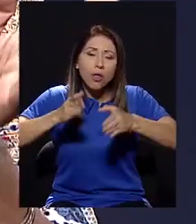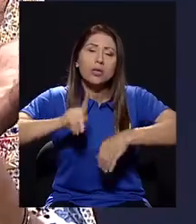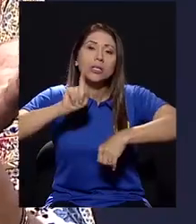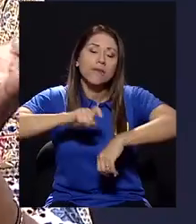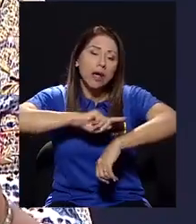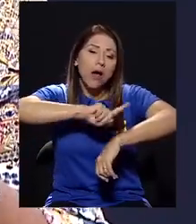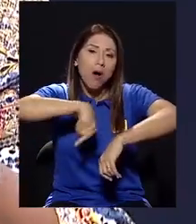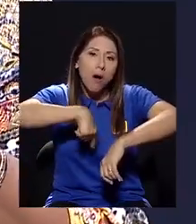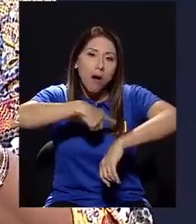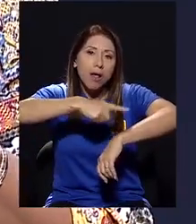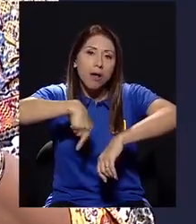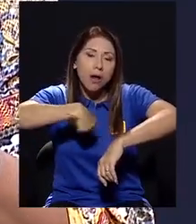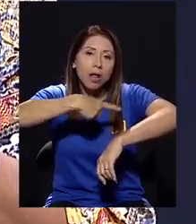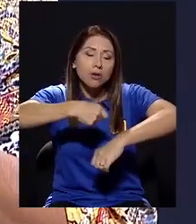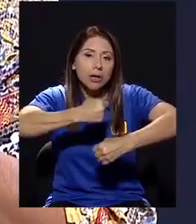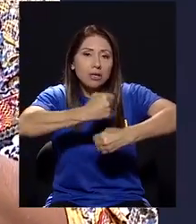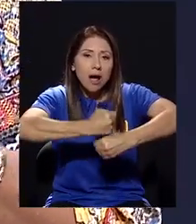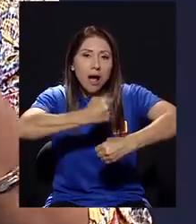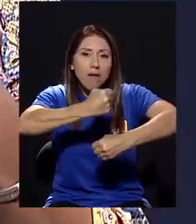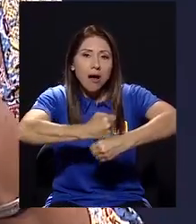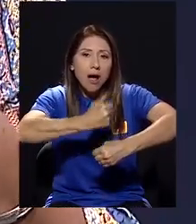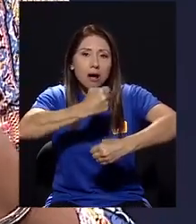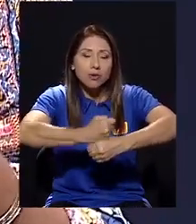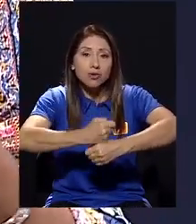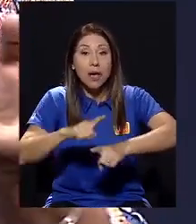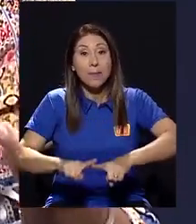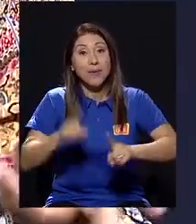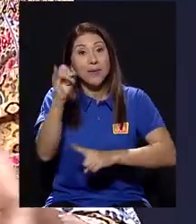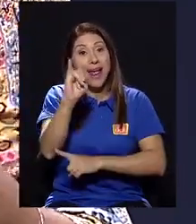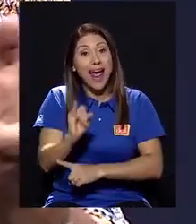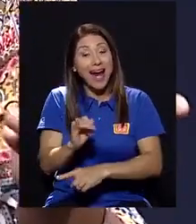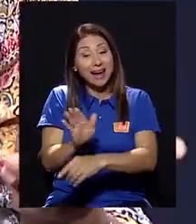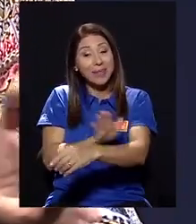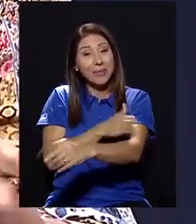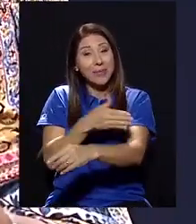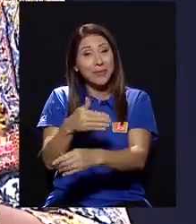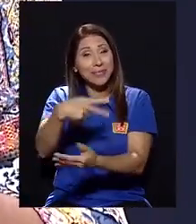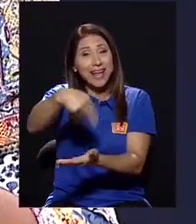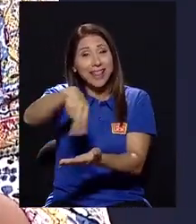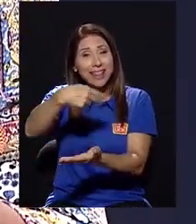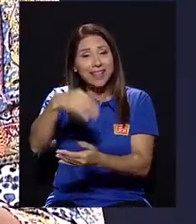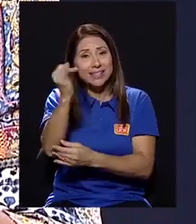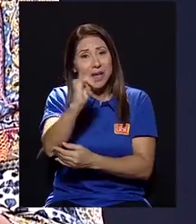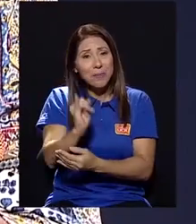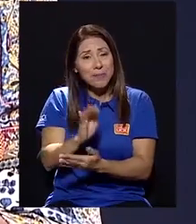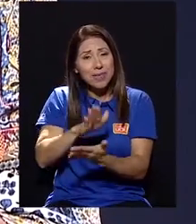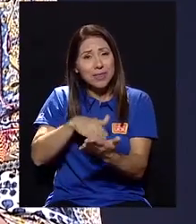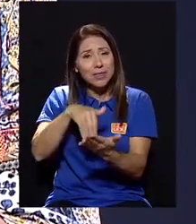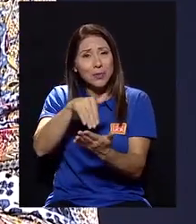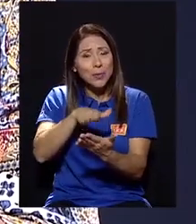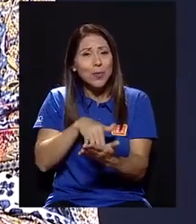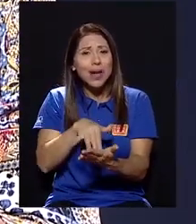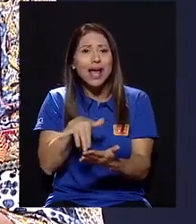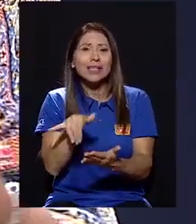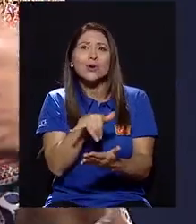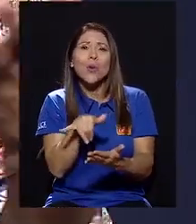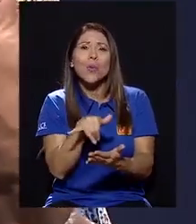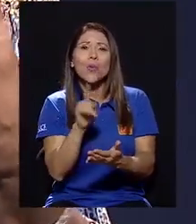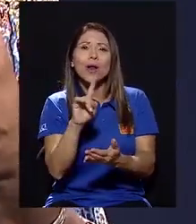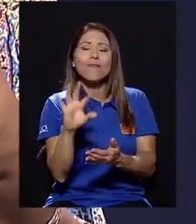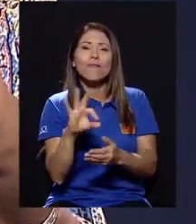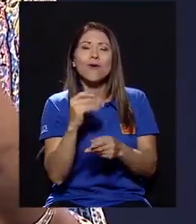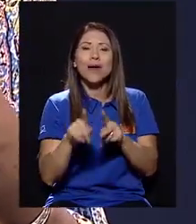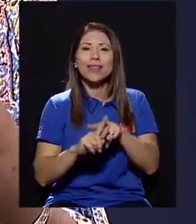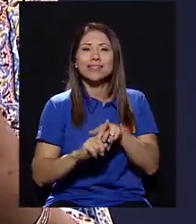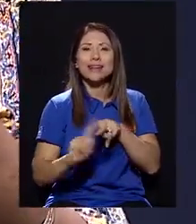horas en sus trabajos. Y el arte, la música, la danza, la pintura, es casi como un